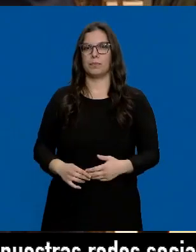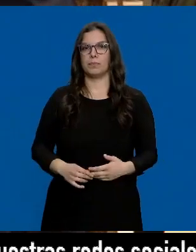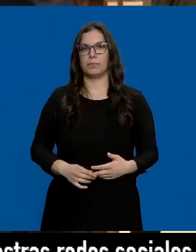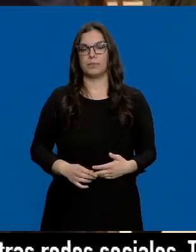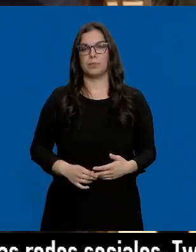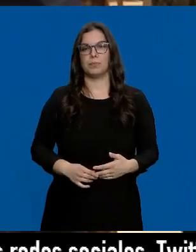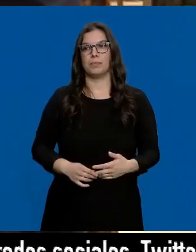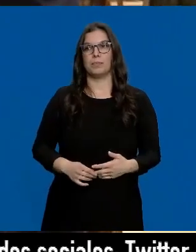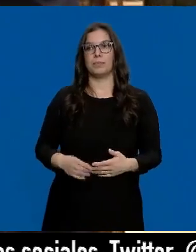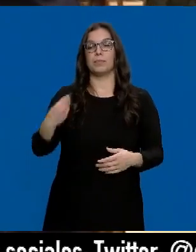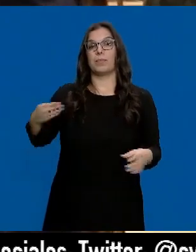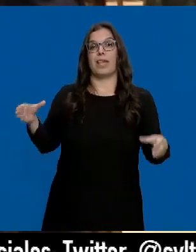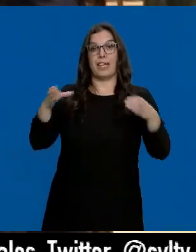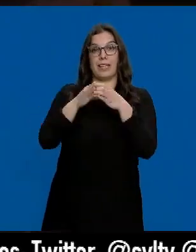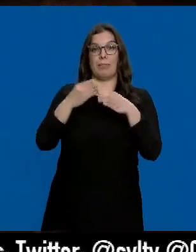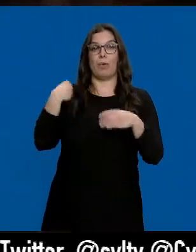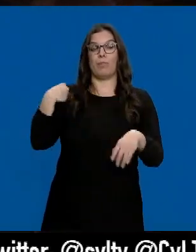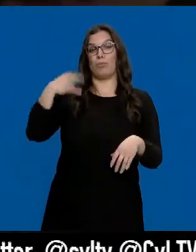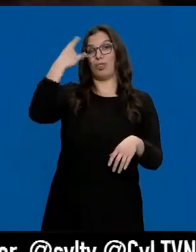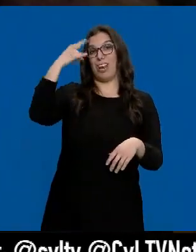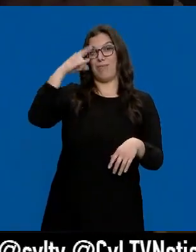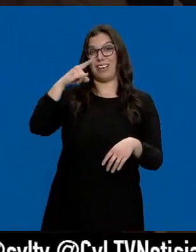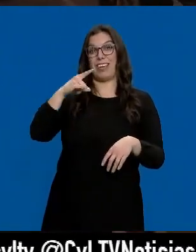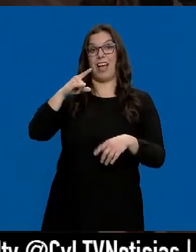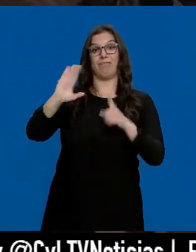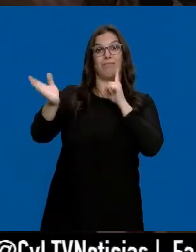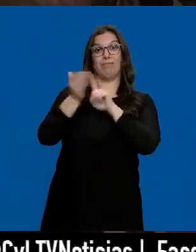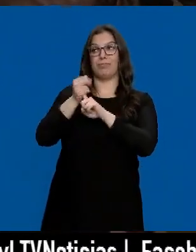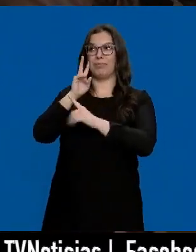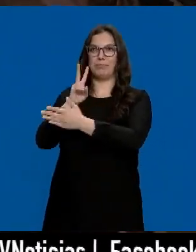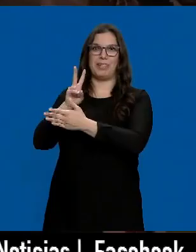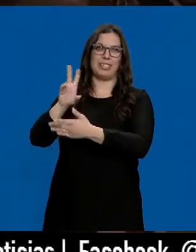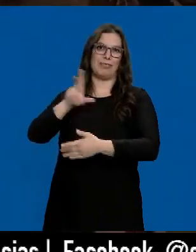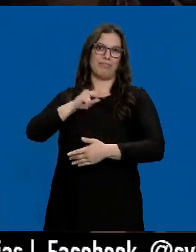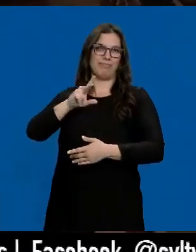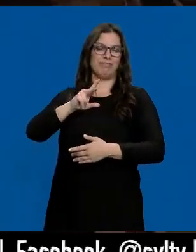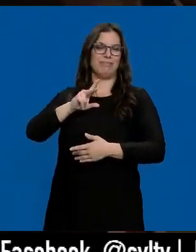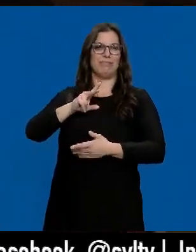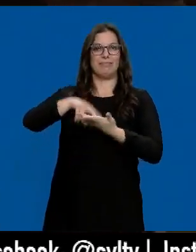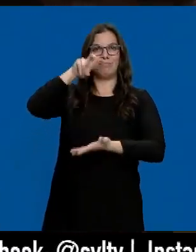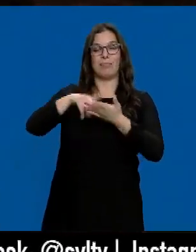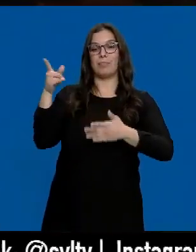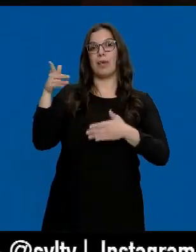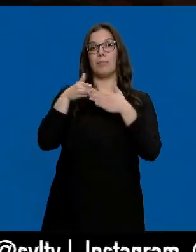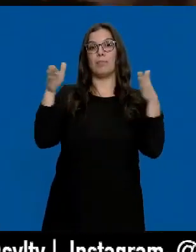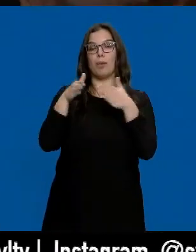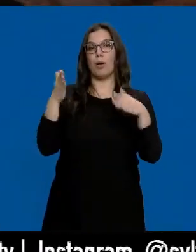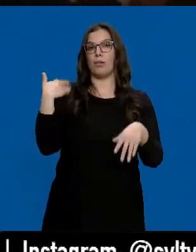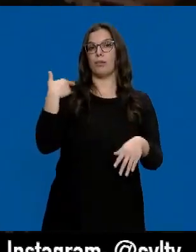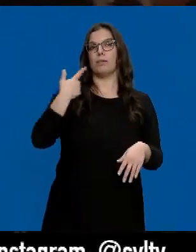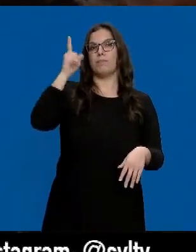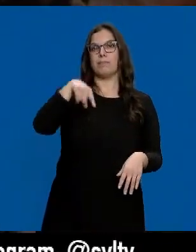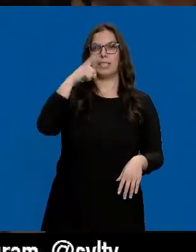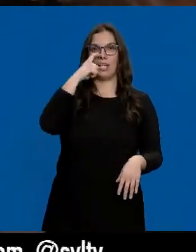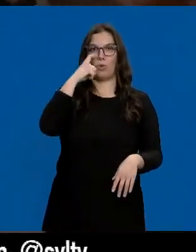Y así recibía el equipo de Óscar Calleja en Salamanca esa nueva estrella Michelin. El chef abrió el restaurante Mente el pasado mes de